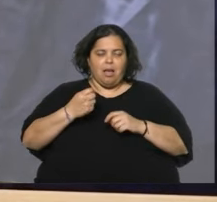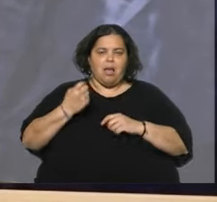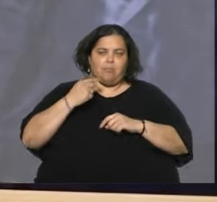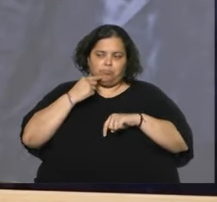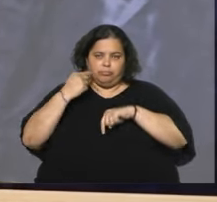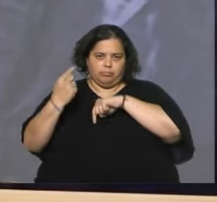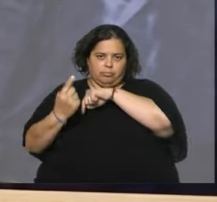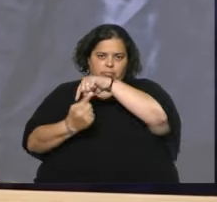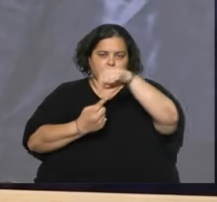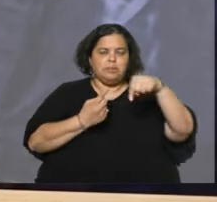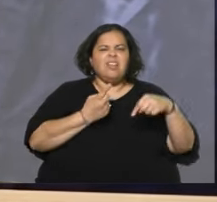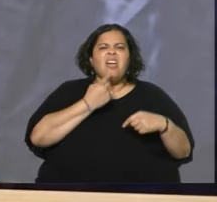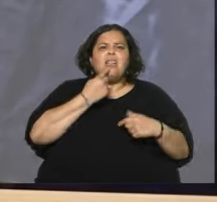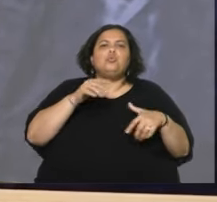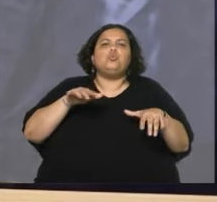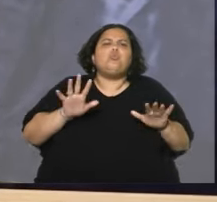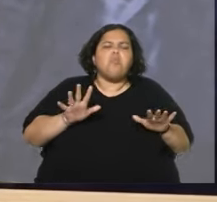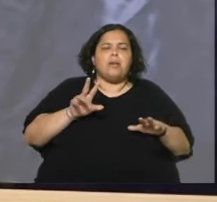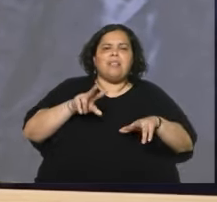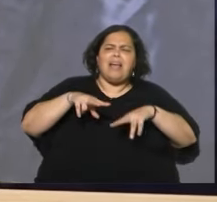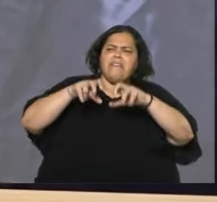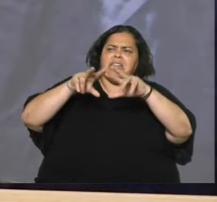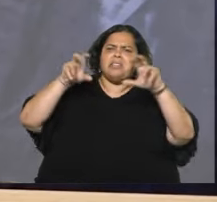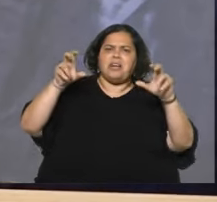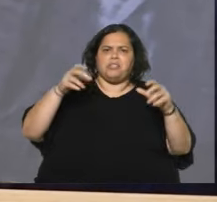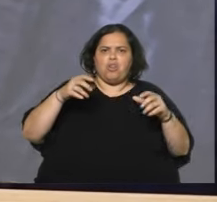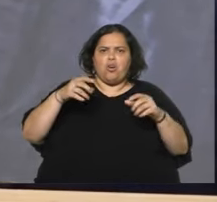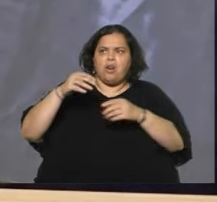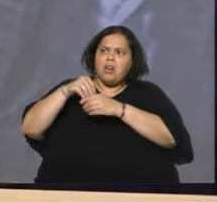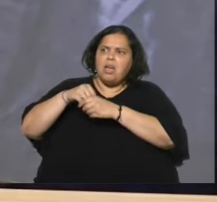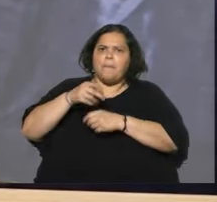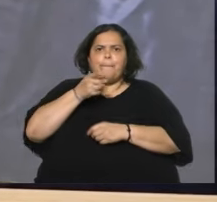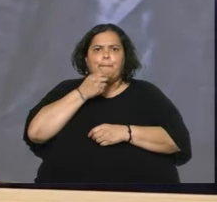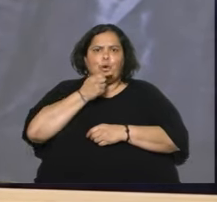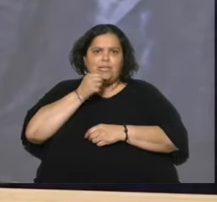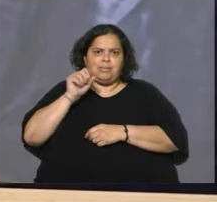una supuesta investigación paralela por parte de la policía.